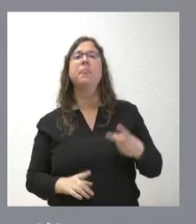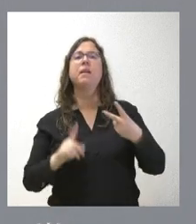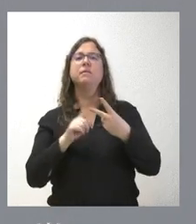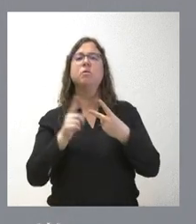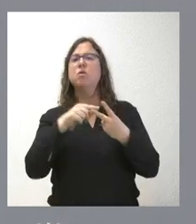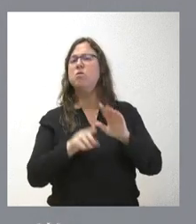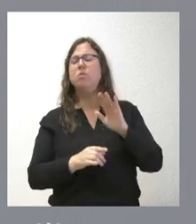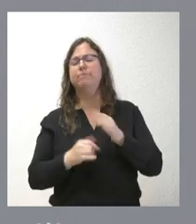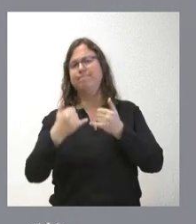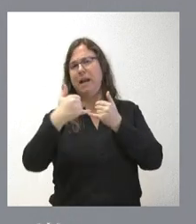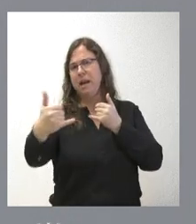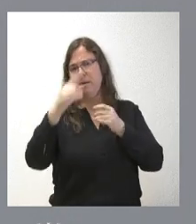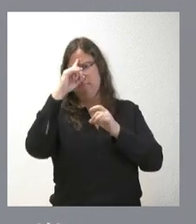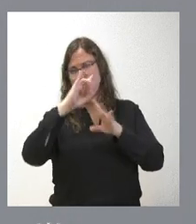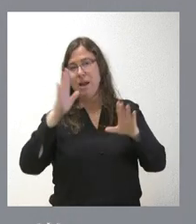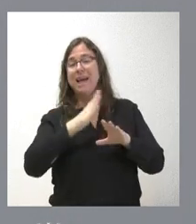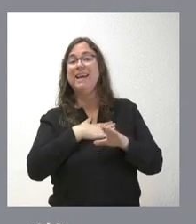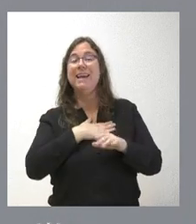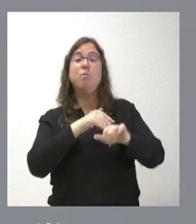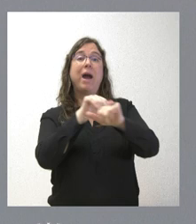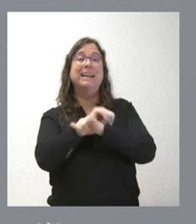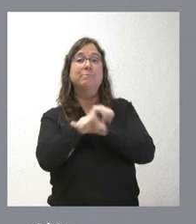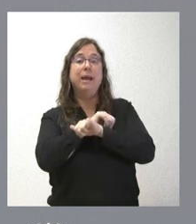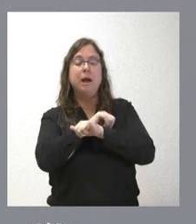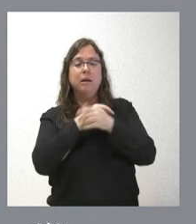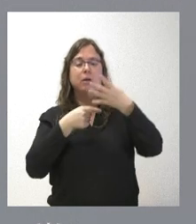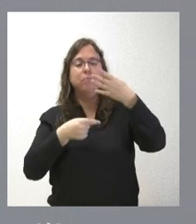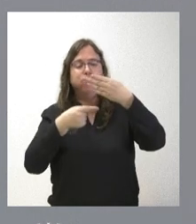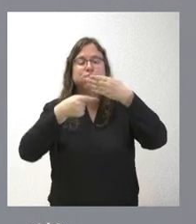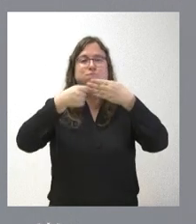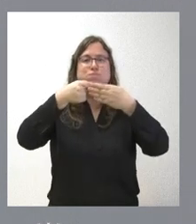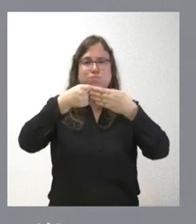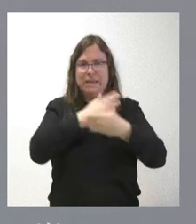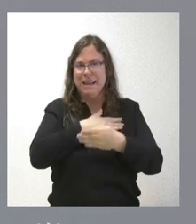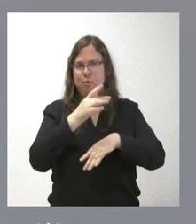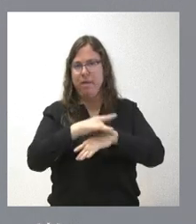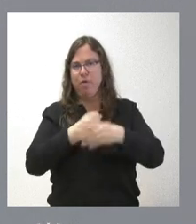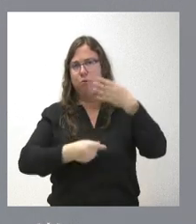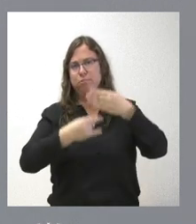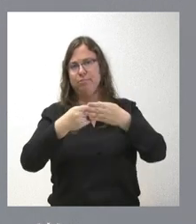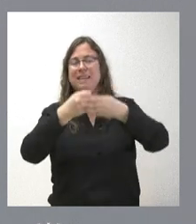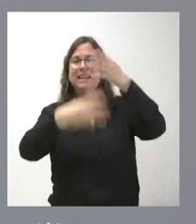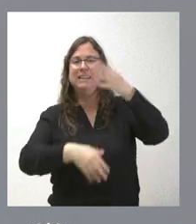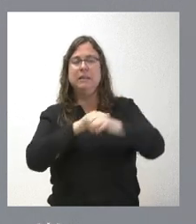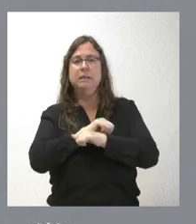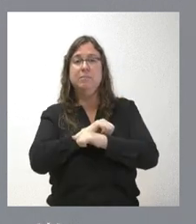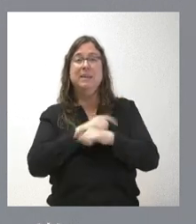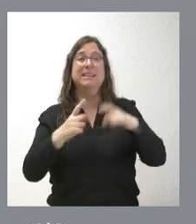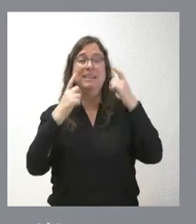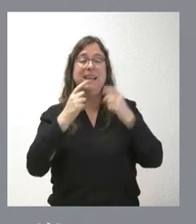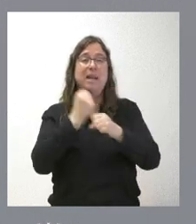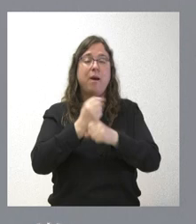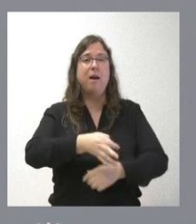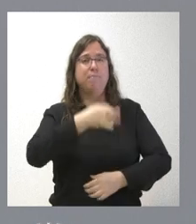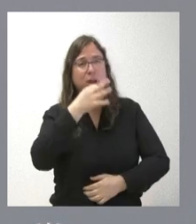línea muy clara de ir reduciendo las listas de espera. El trabajo que se hace de posibilitar las jornadas por la tarde y otro tipo